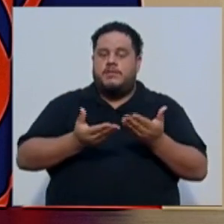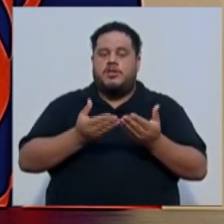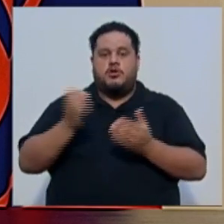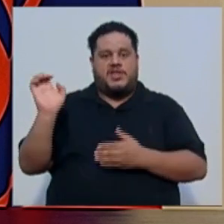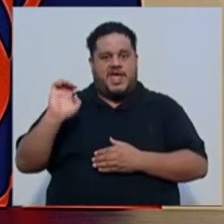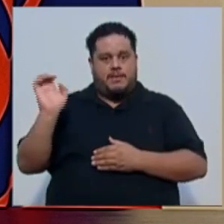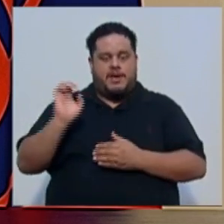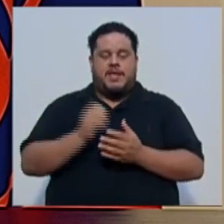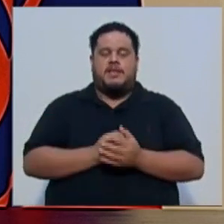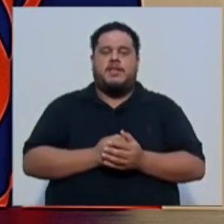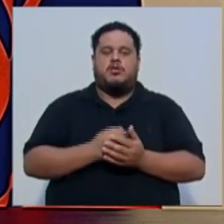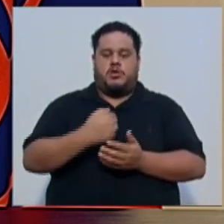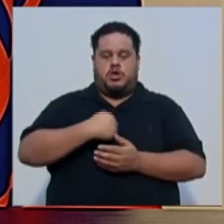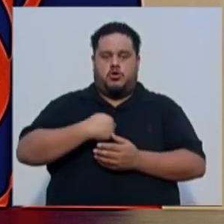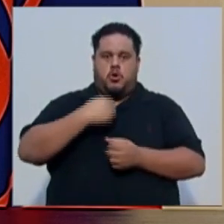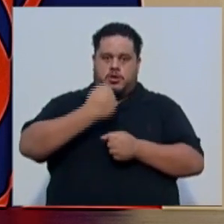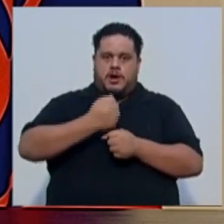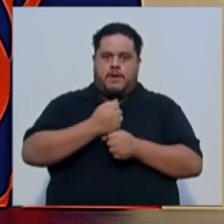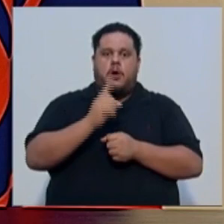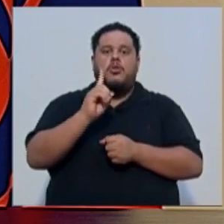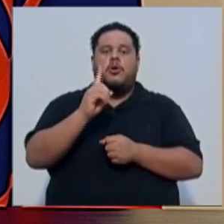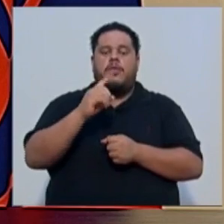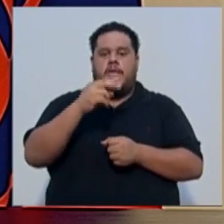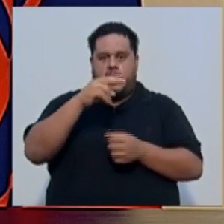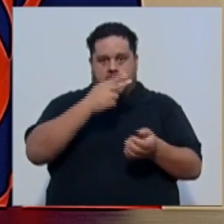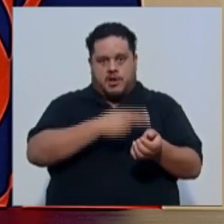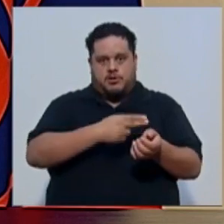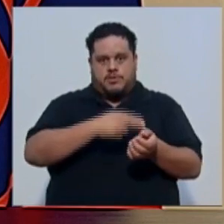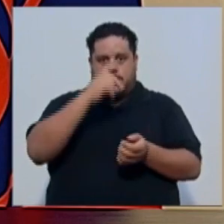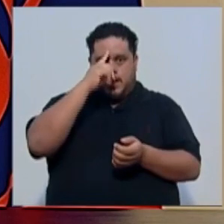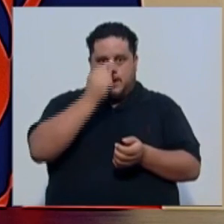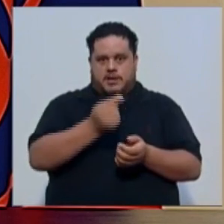menos en el hospital Calderón Guardia.